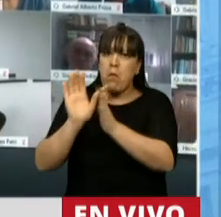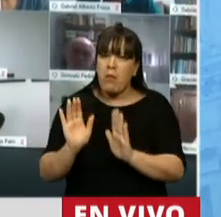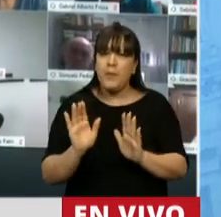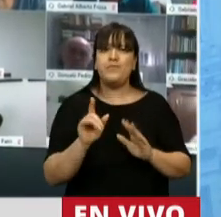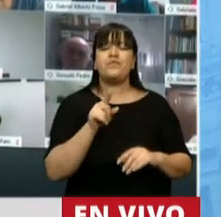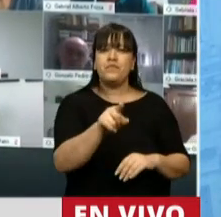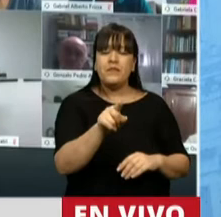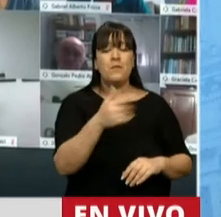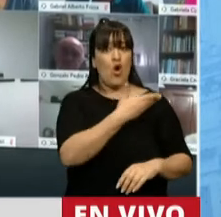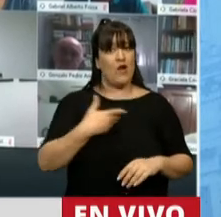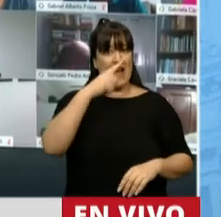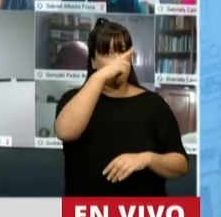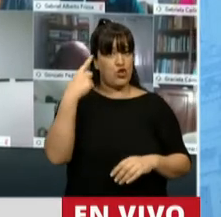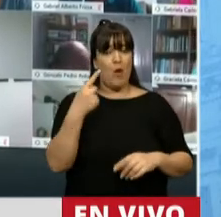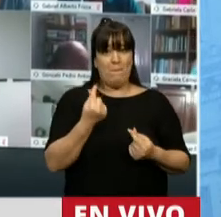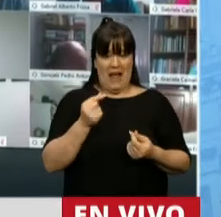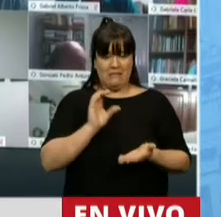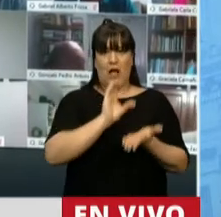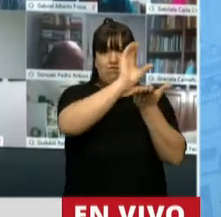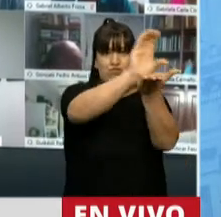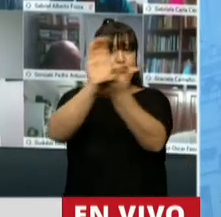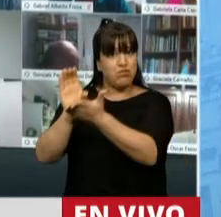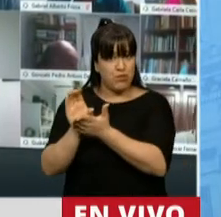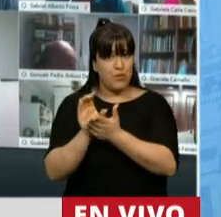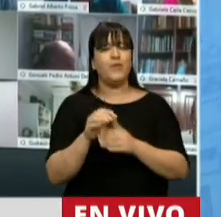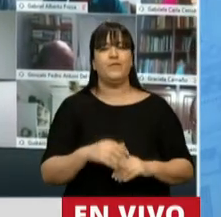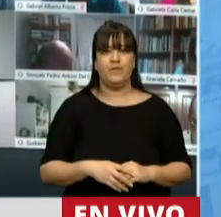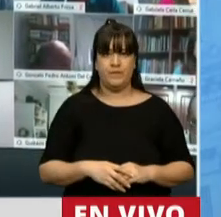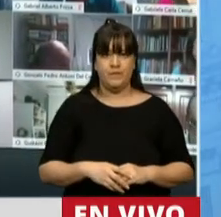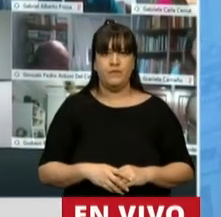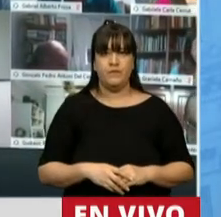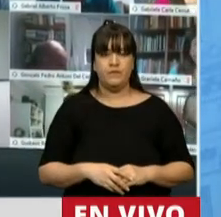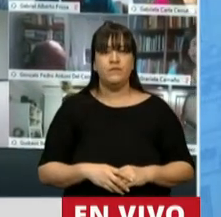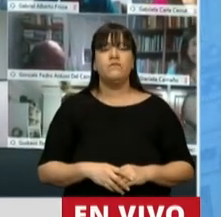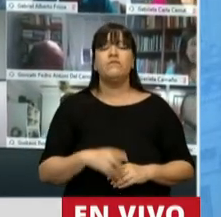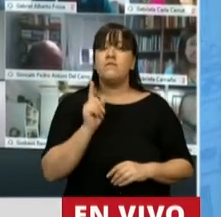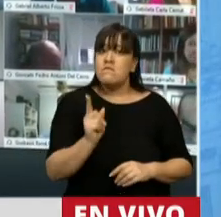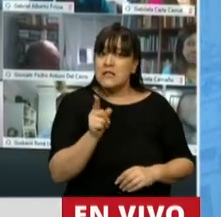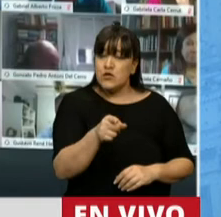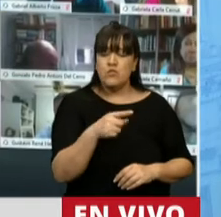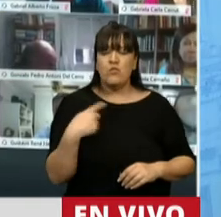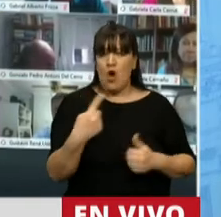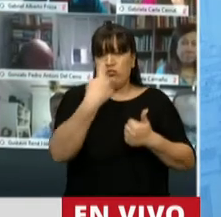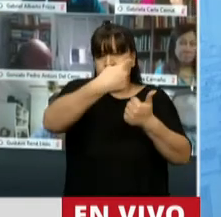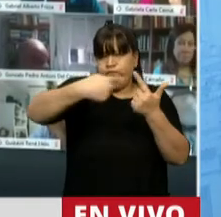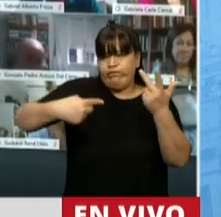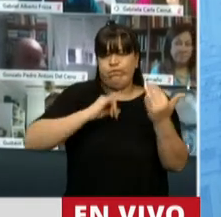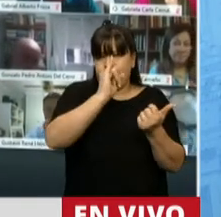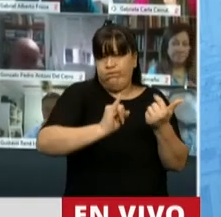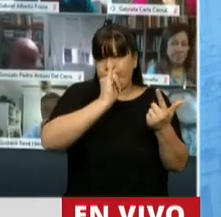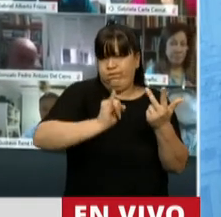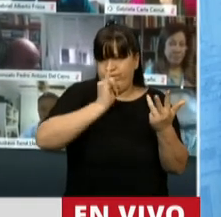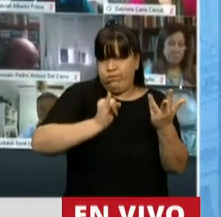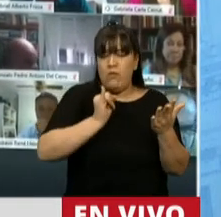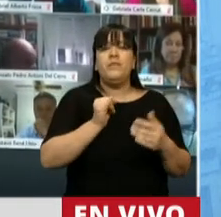ingresos de origen nacional fue compensada por la Nación. Por todo esto, por todo lo manifestado, que